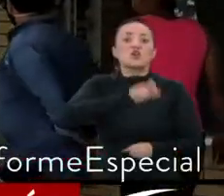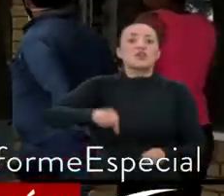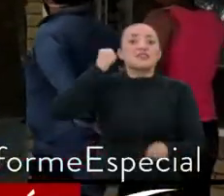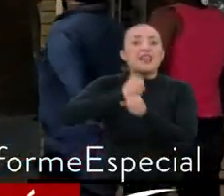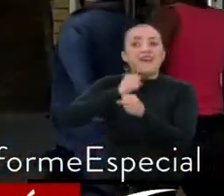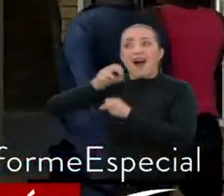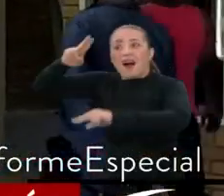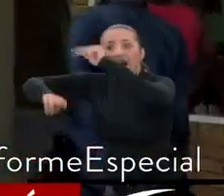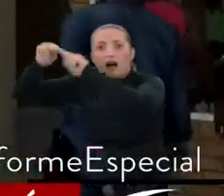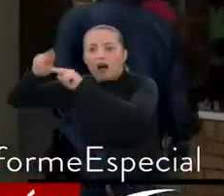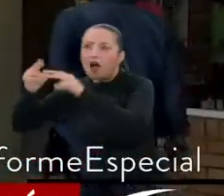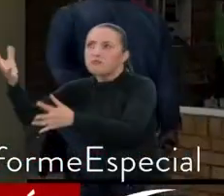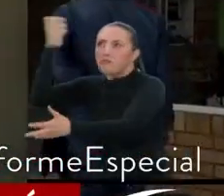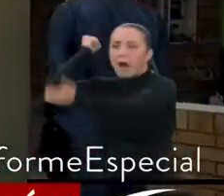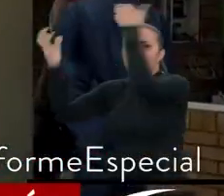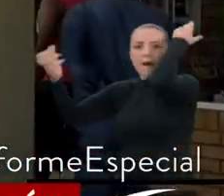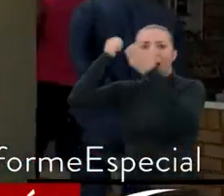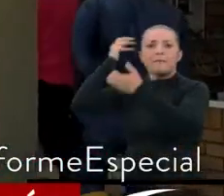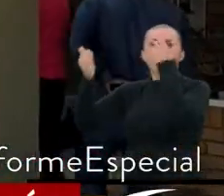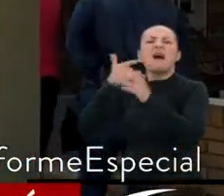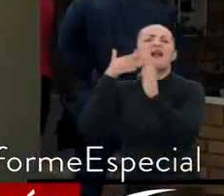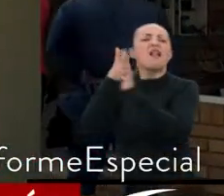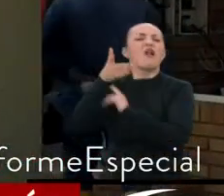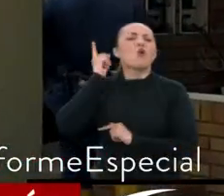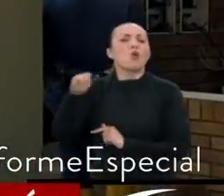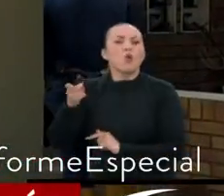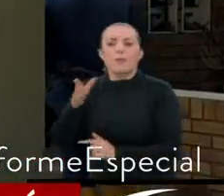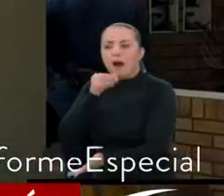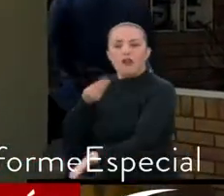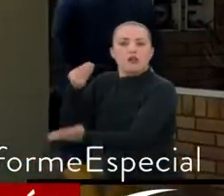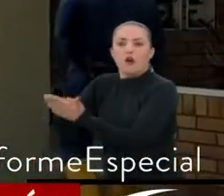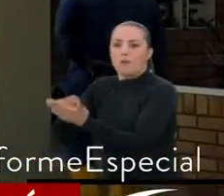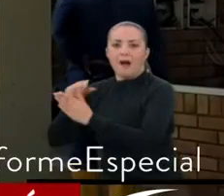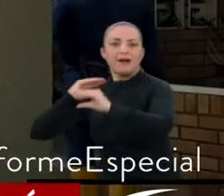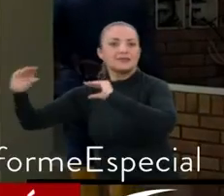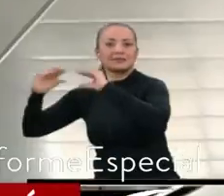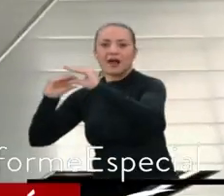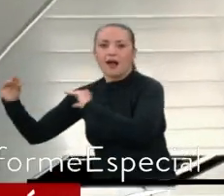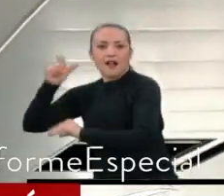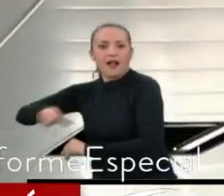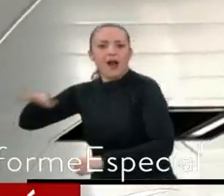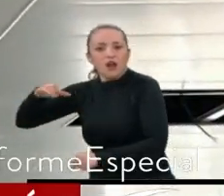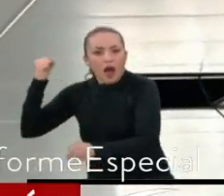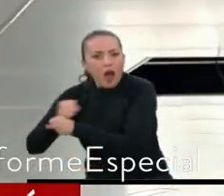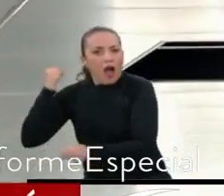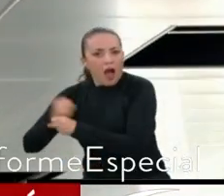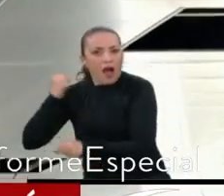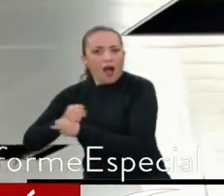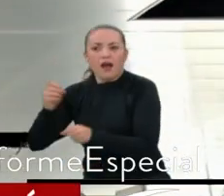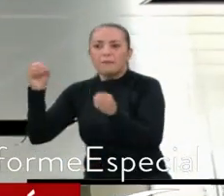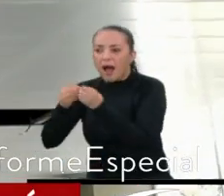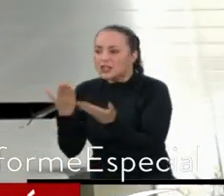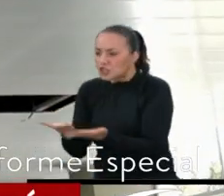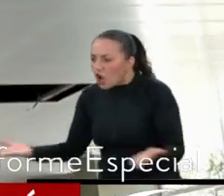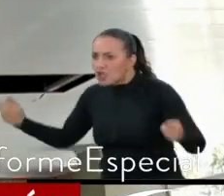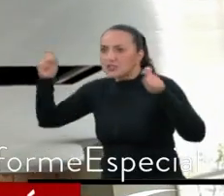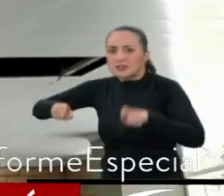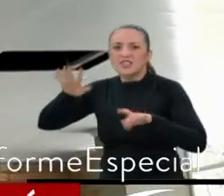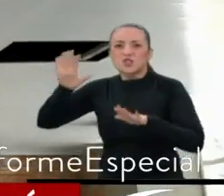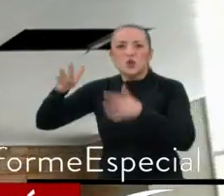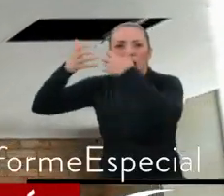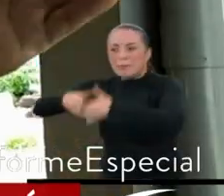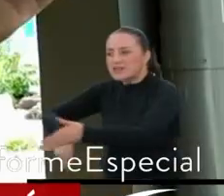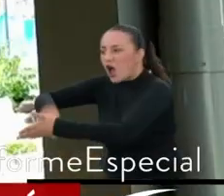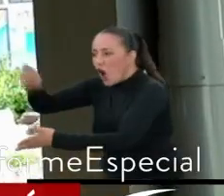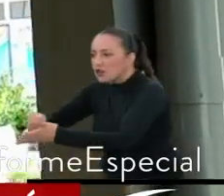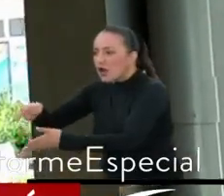se llevaron parte de su estructura, según dicen, por el incumplimiento en el pago de sus salarios y los materiales, parte de la empresa contratiza.